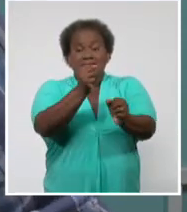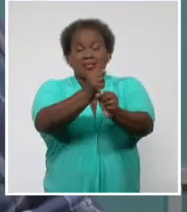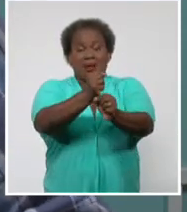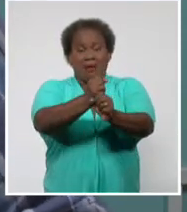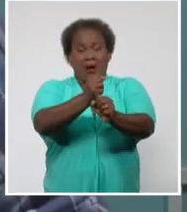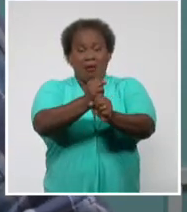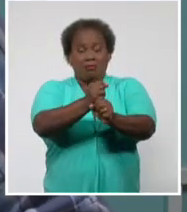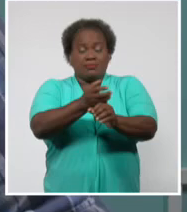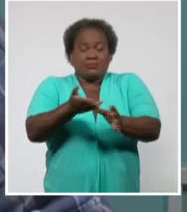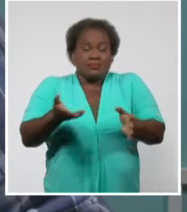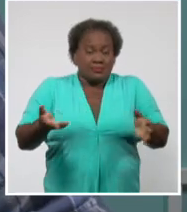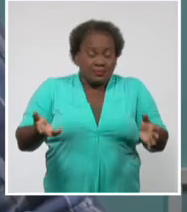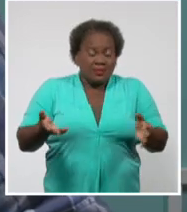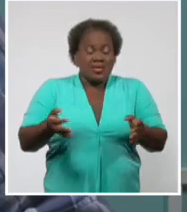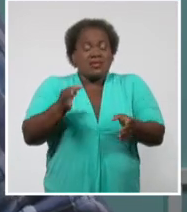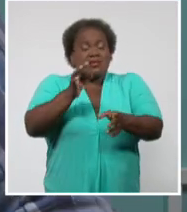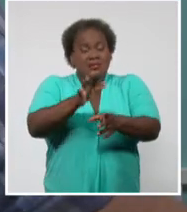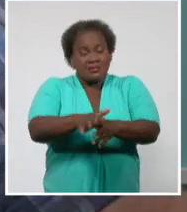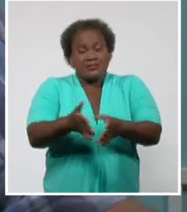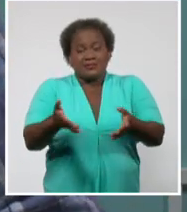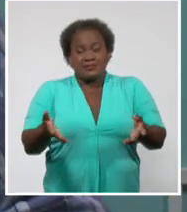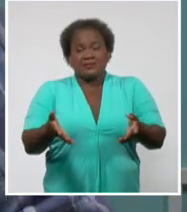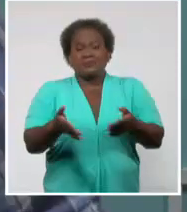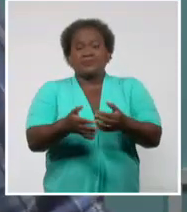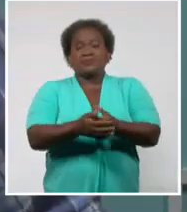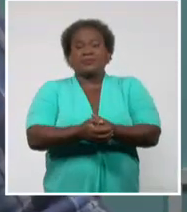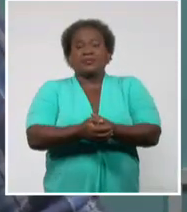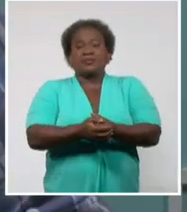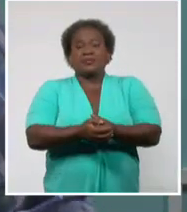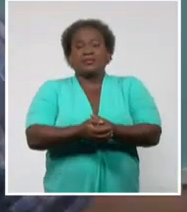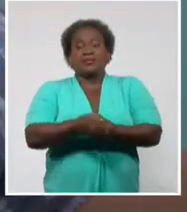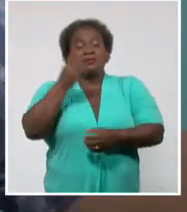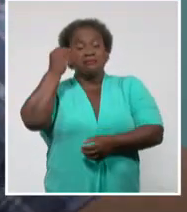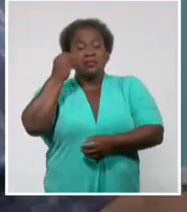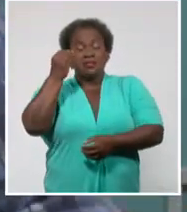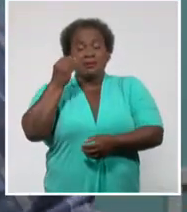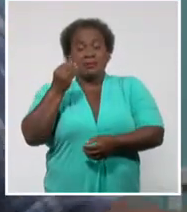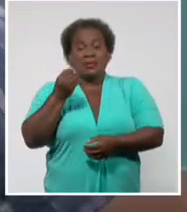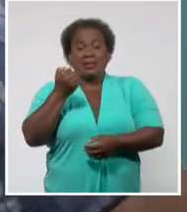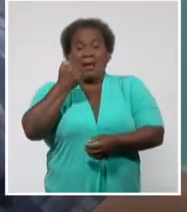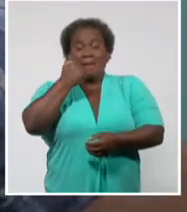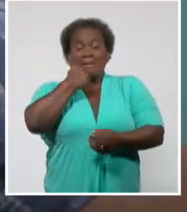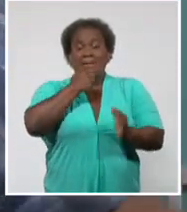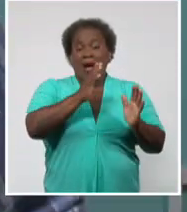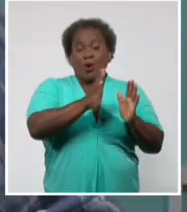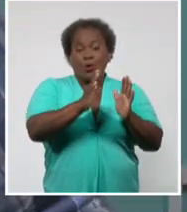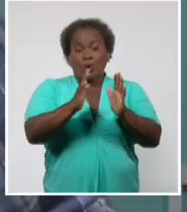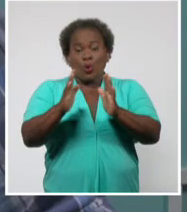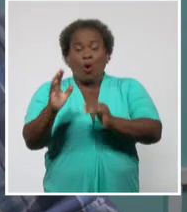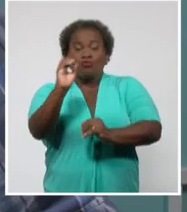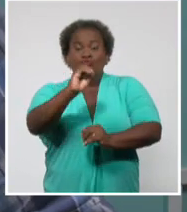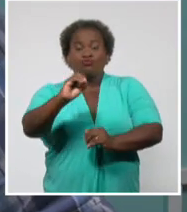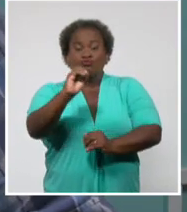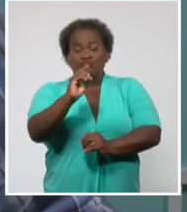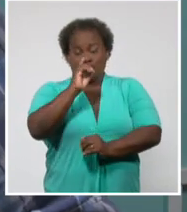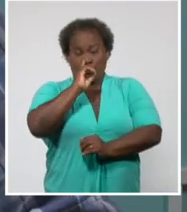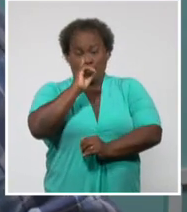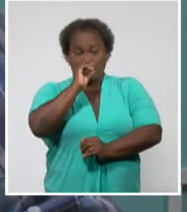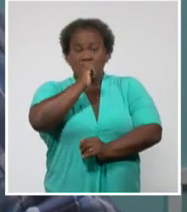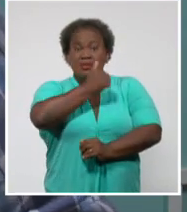es el inicio del programa, y creo que mientras más adentro nos pongamos, noviembre y diciembre